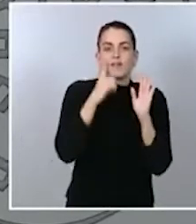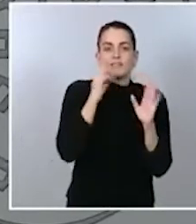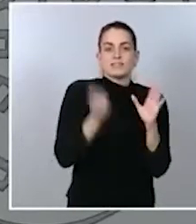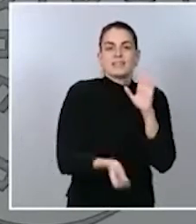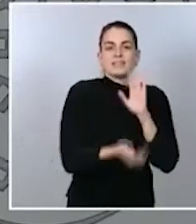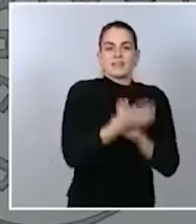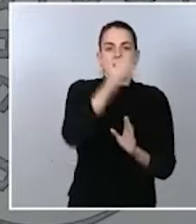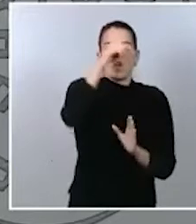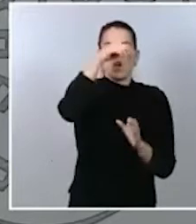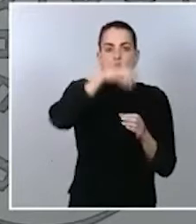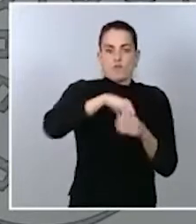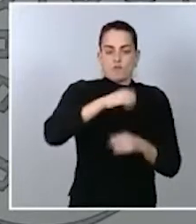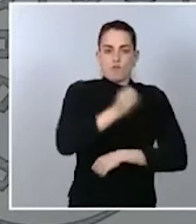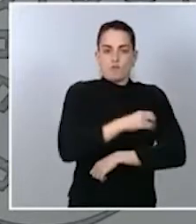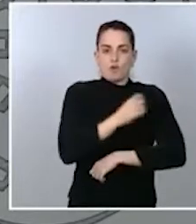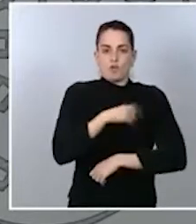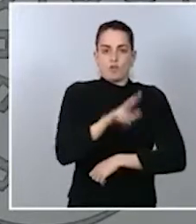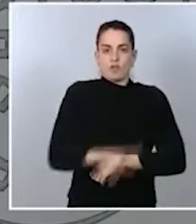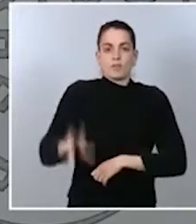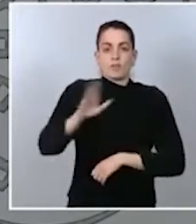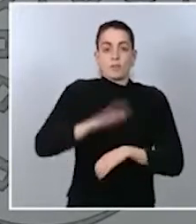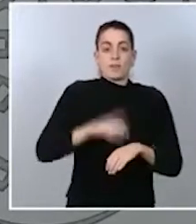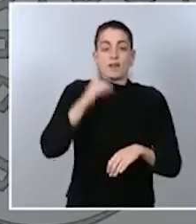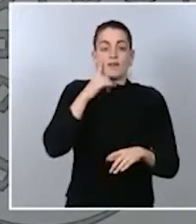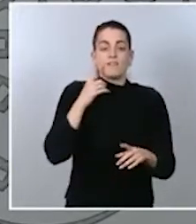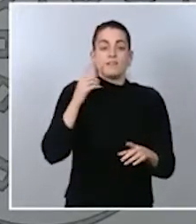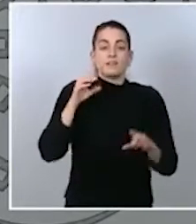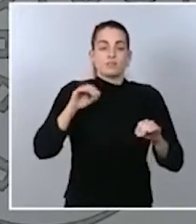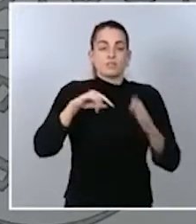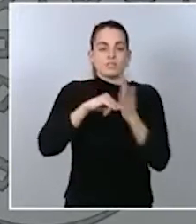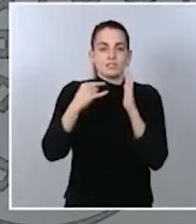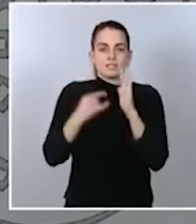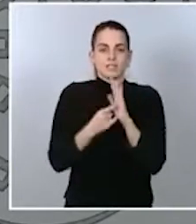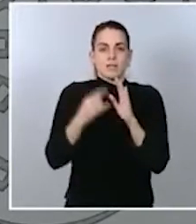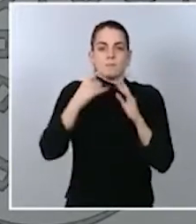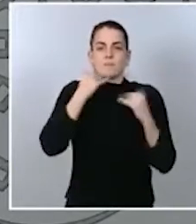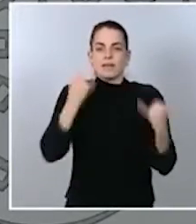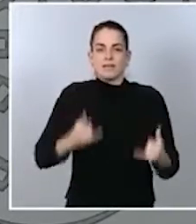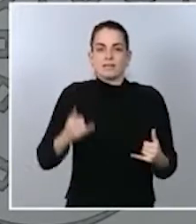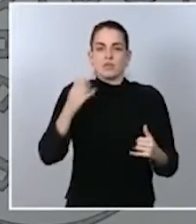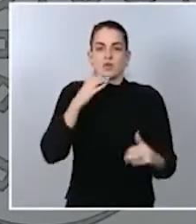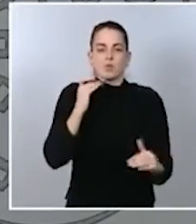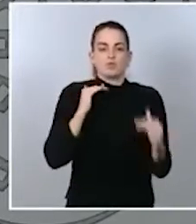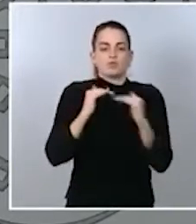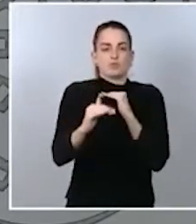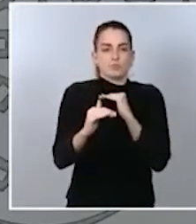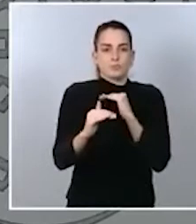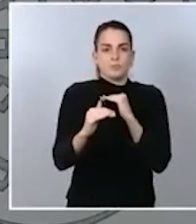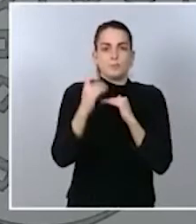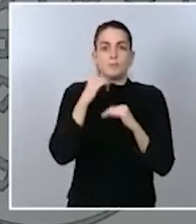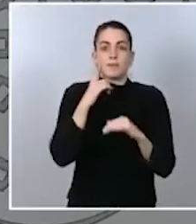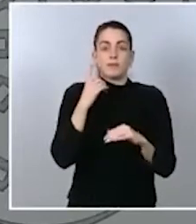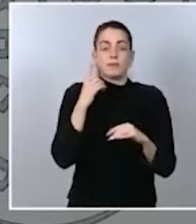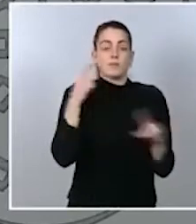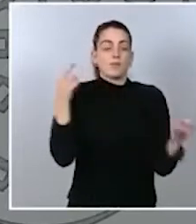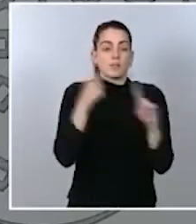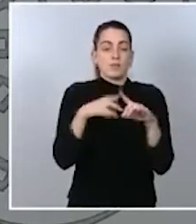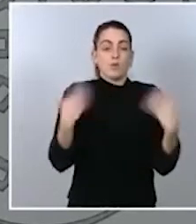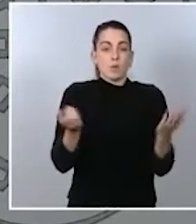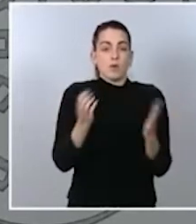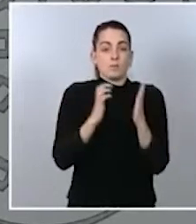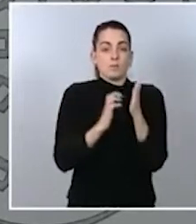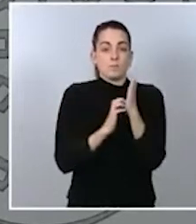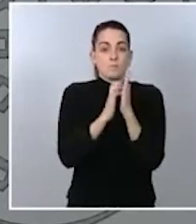Sostenibilidad del Sistema Eléctrico, que perseguía justamente evitar la subida del precio de la electricidad. Un fondo